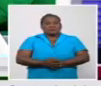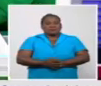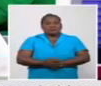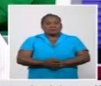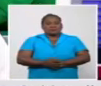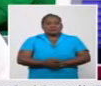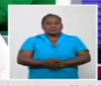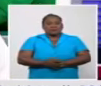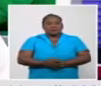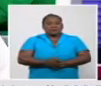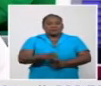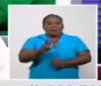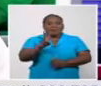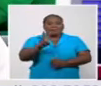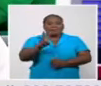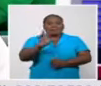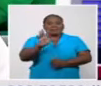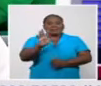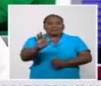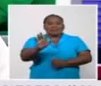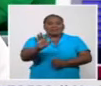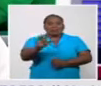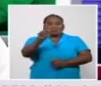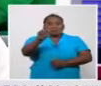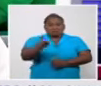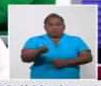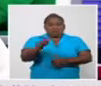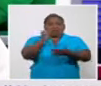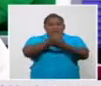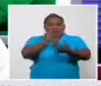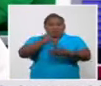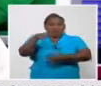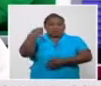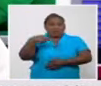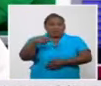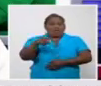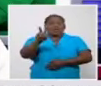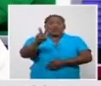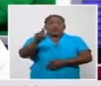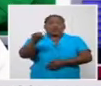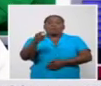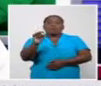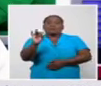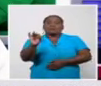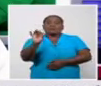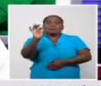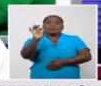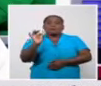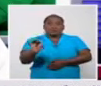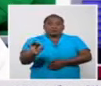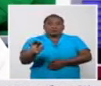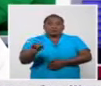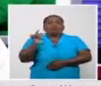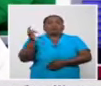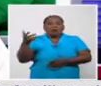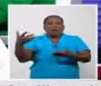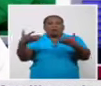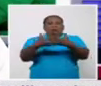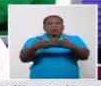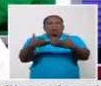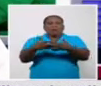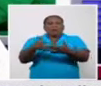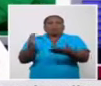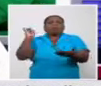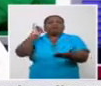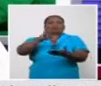25 de los casos diagnosticados ayer, el 2,7% relacionado con viajeros extranjeros. Y desde